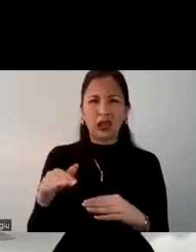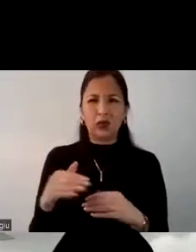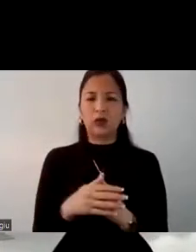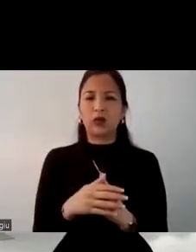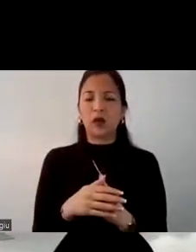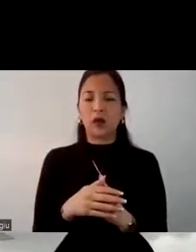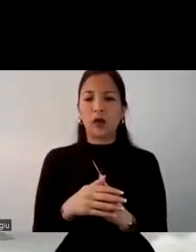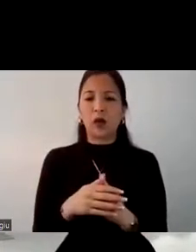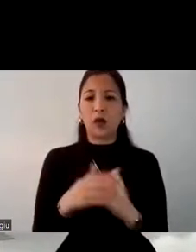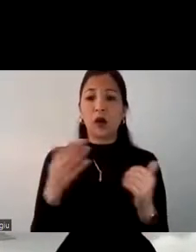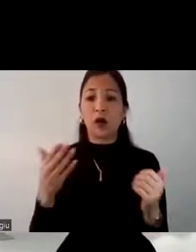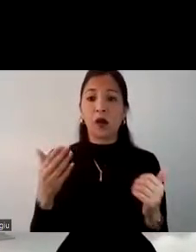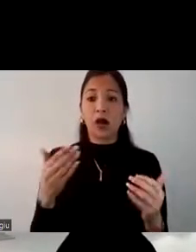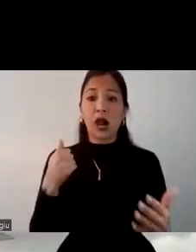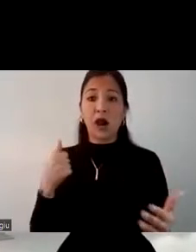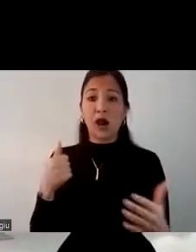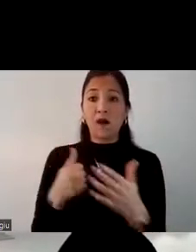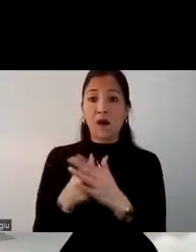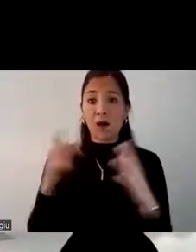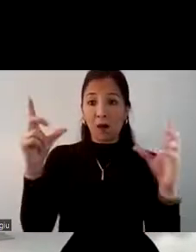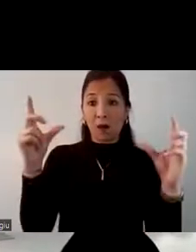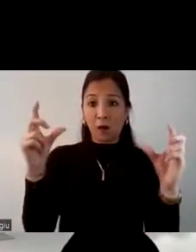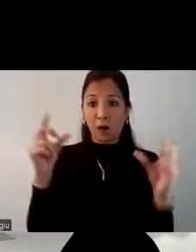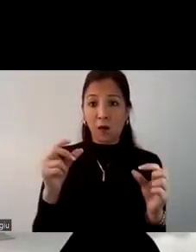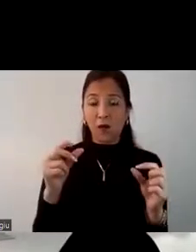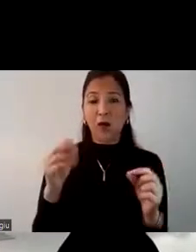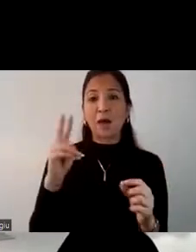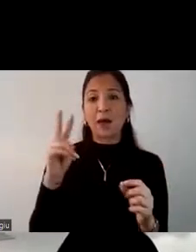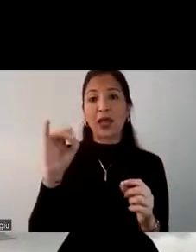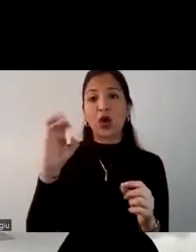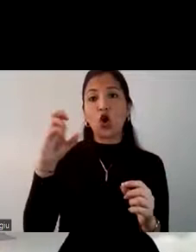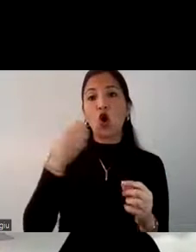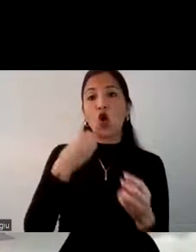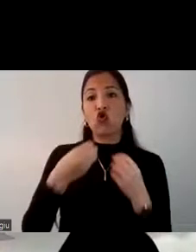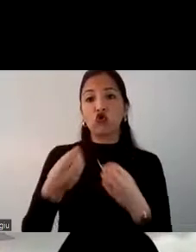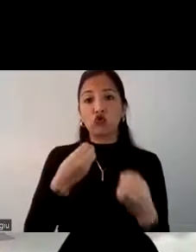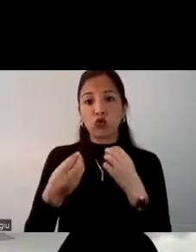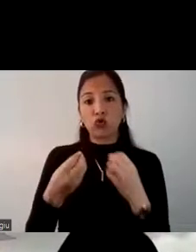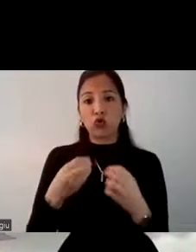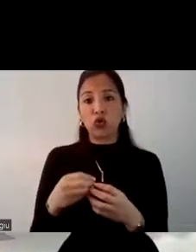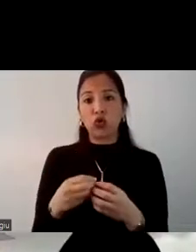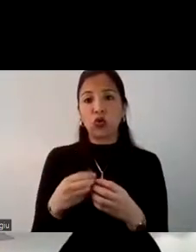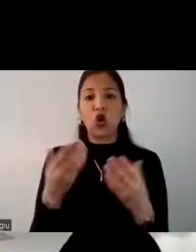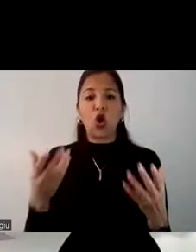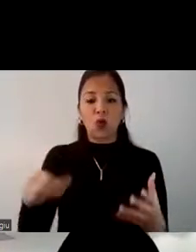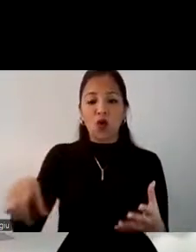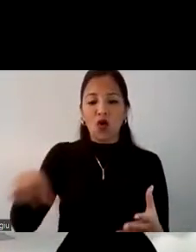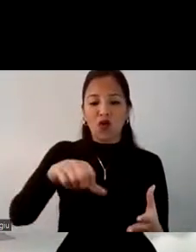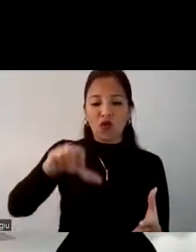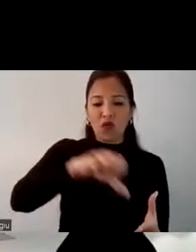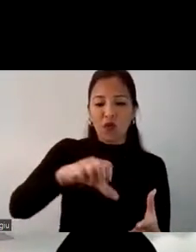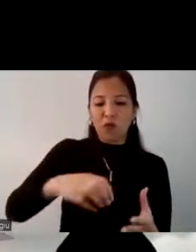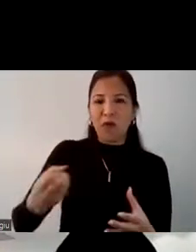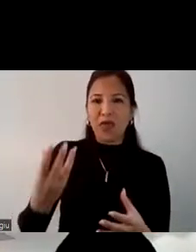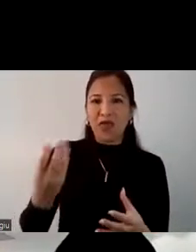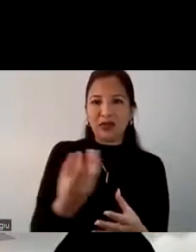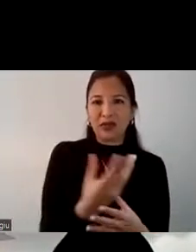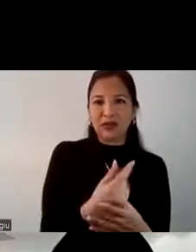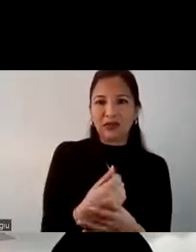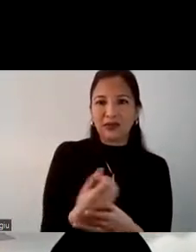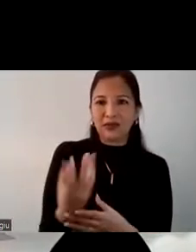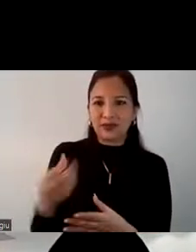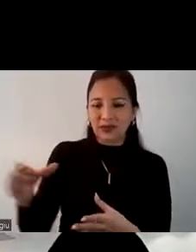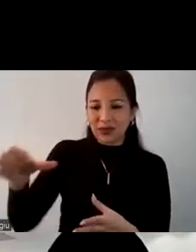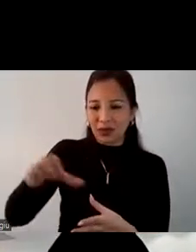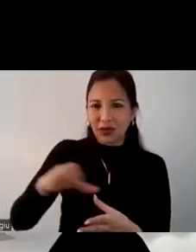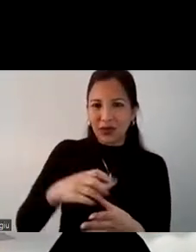Pues que los efectos de la escasez de diversos bienes de consumo e insumo, como los fertilizantes, que podrían afectar a un